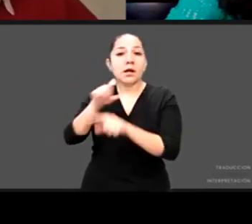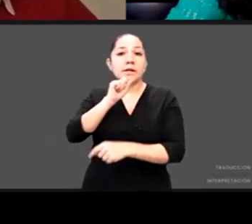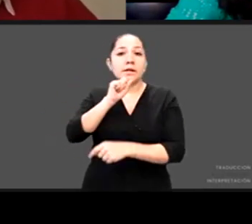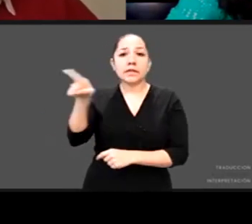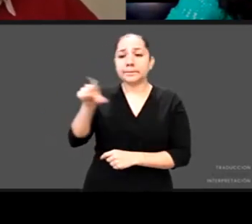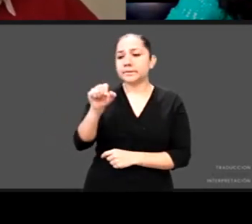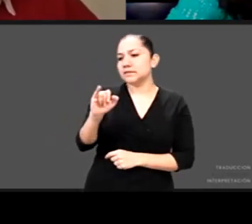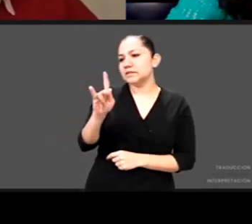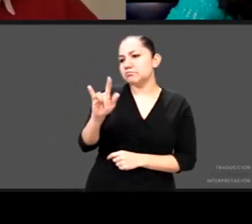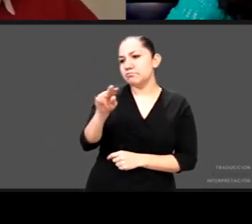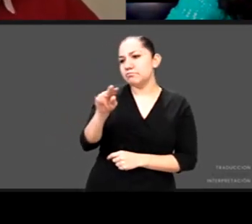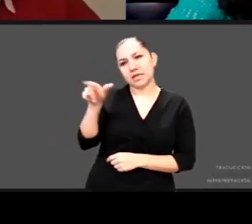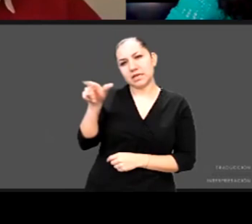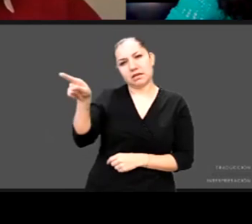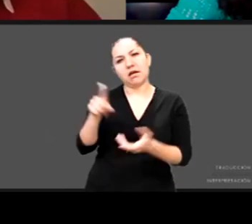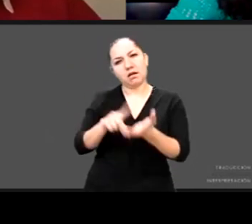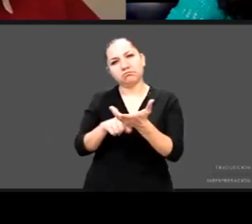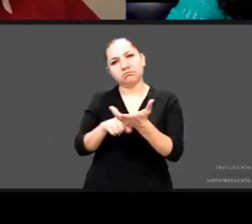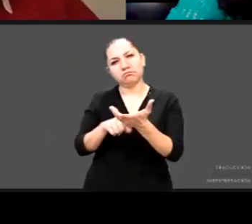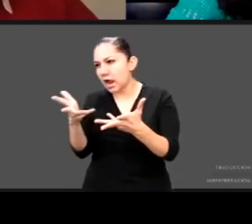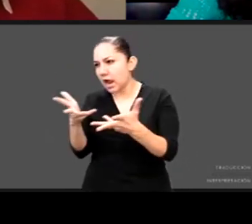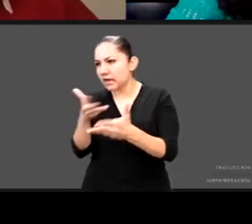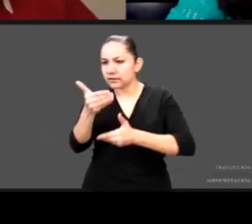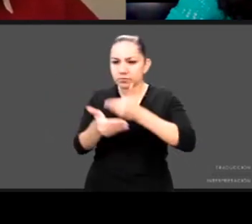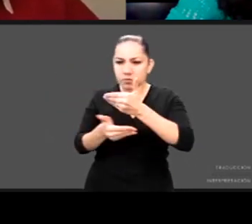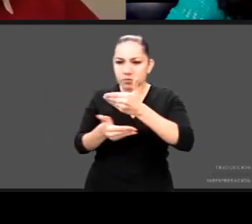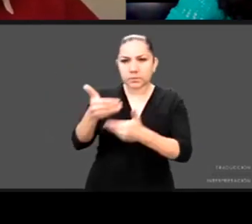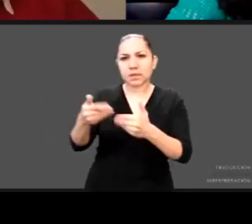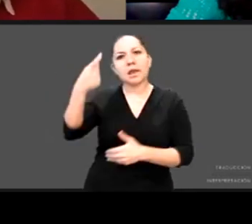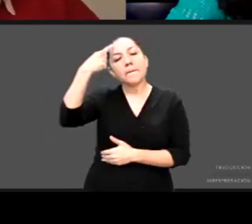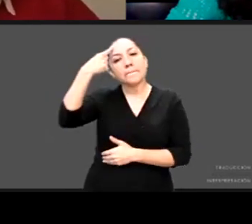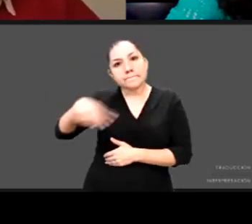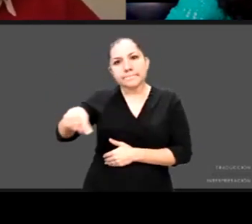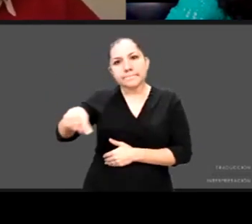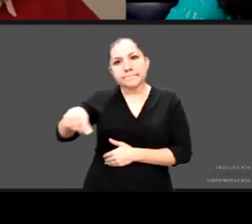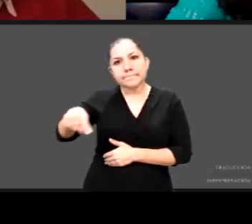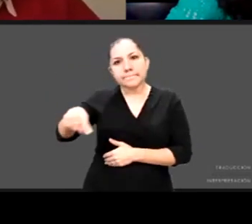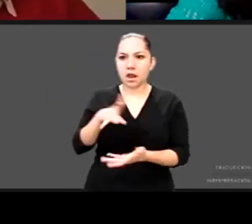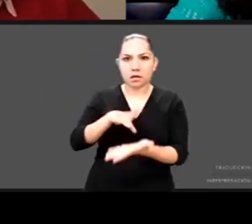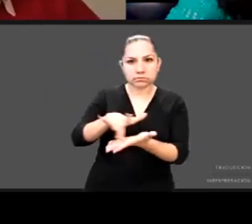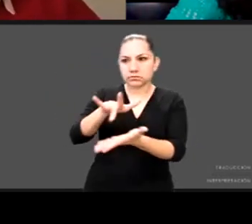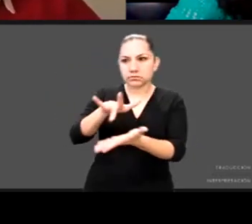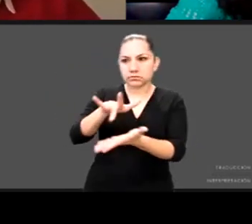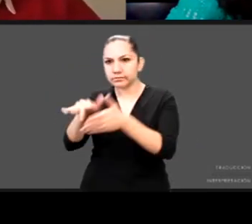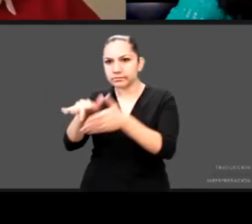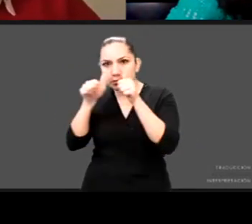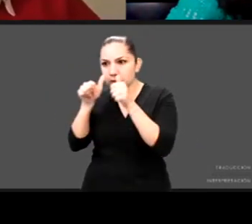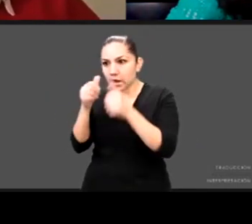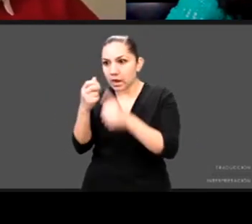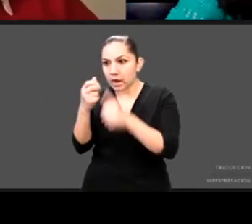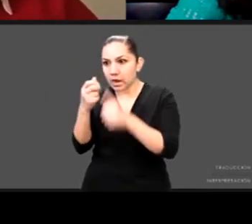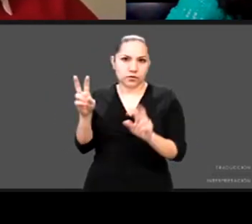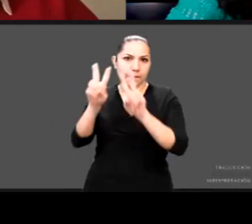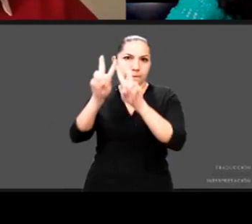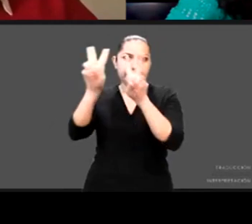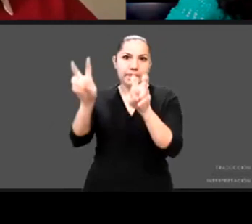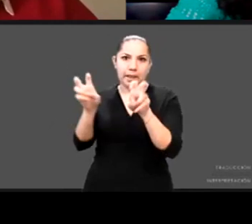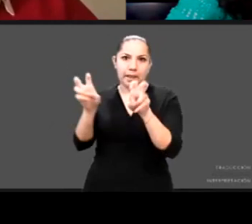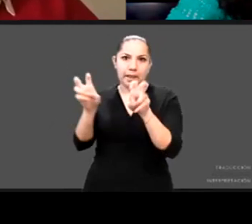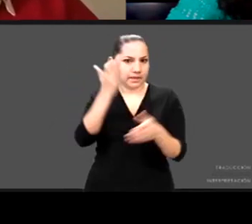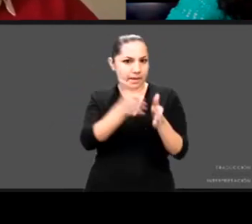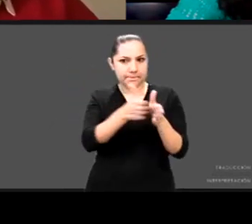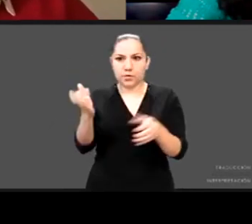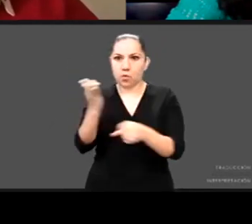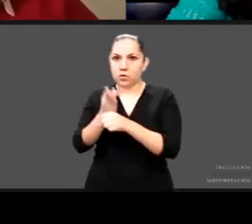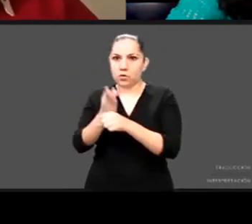y desarrollar uno de los elementos más importantes que tenemos en este momento que tiene que ver con la estrategia nacional